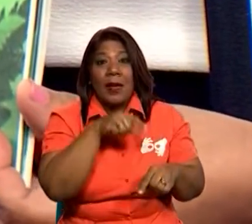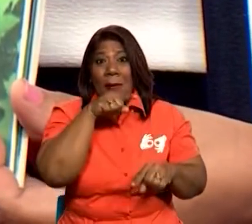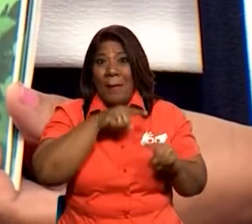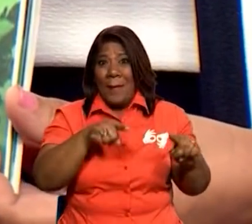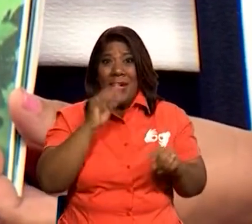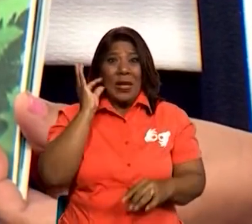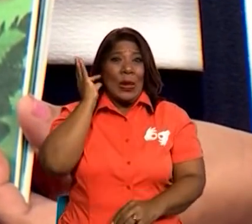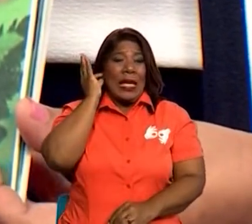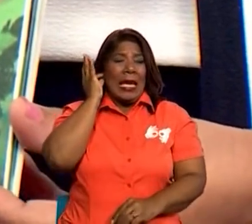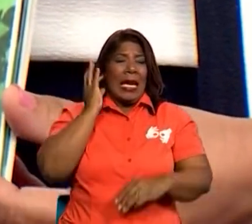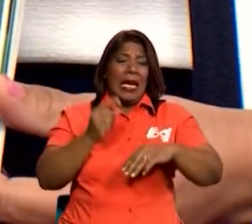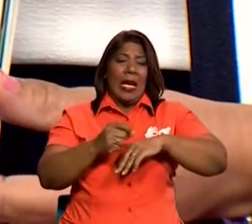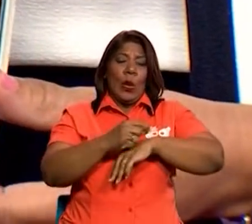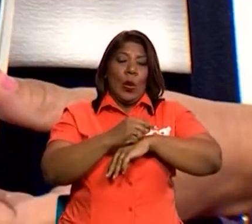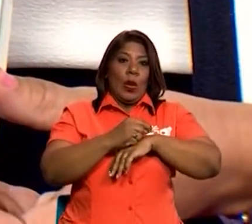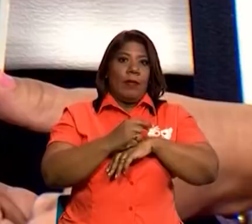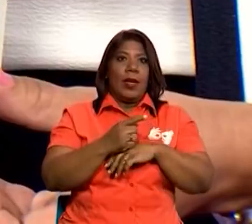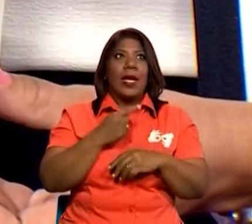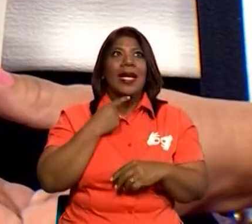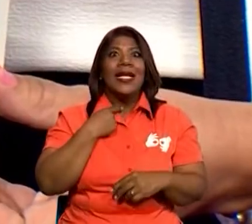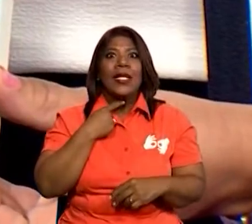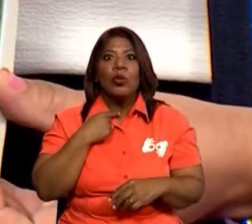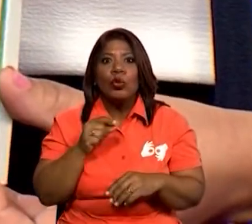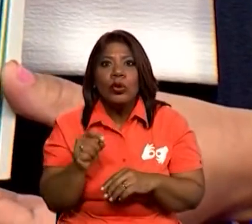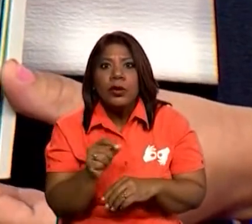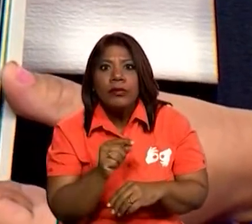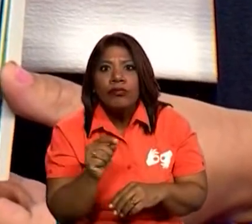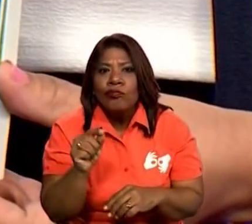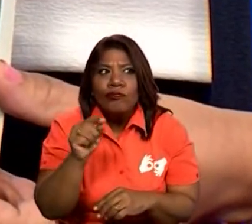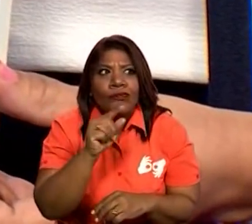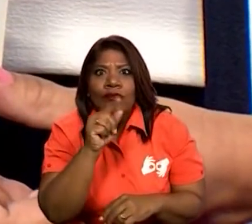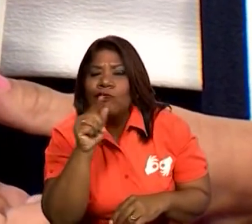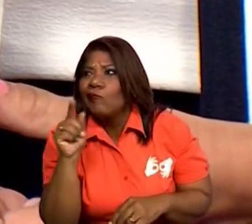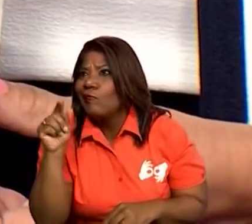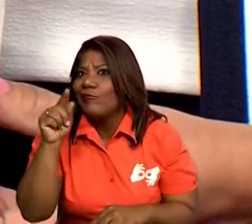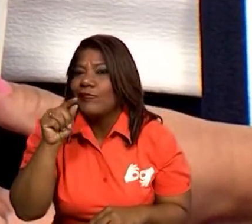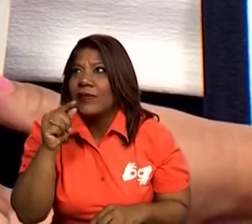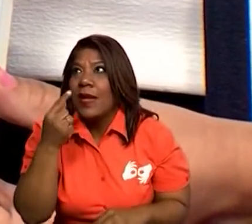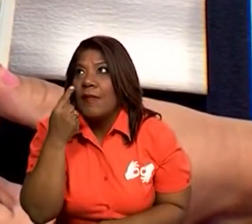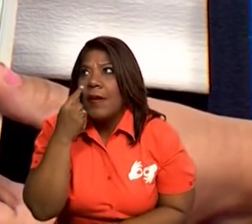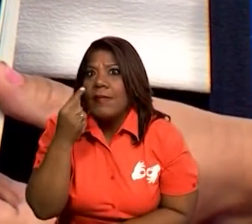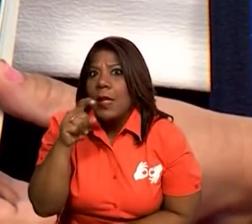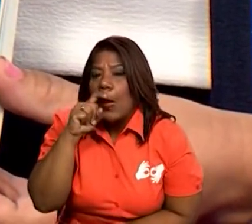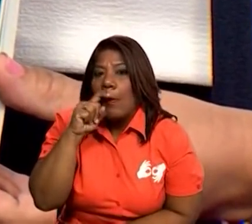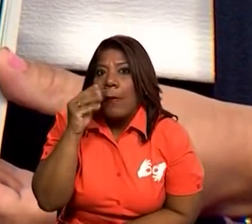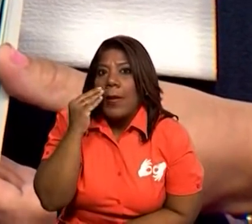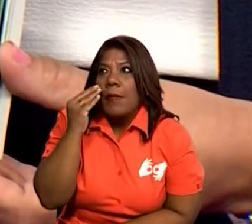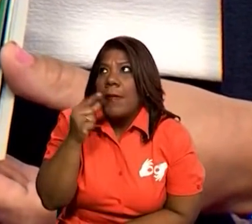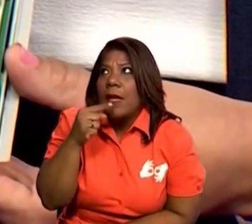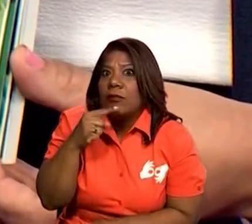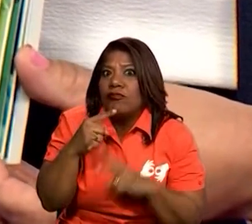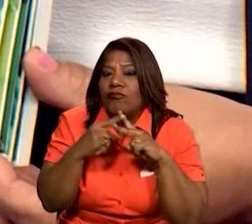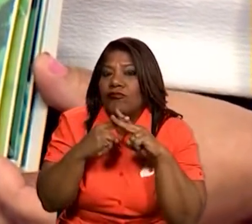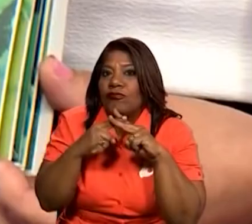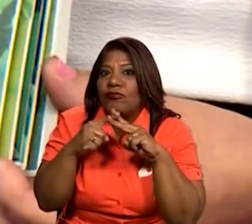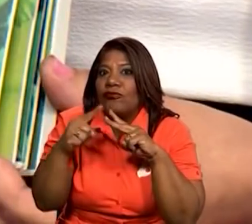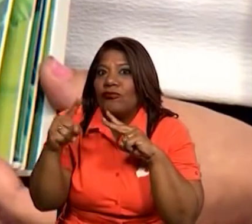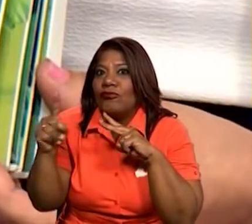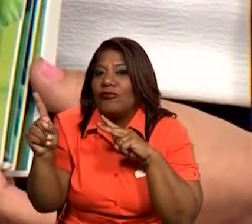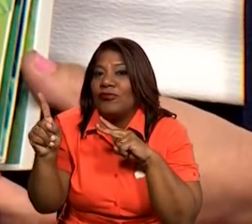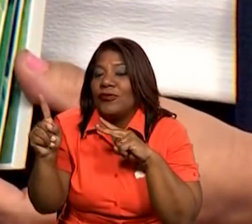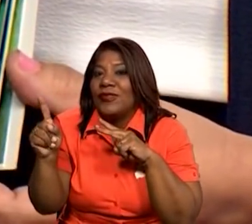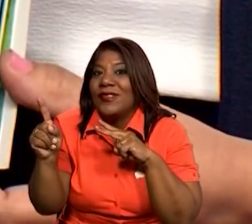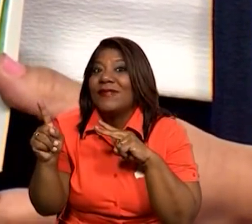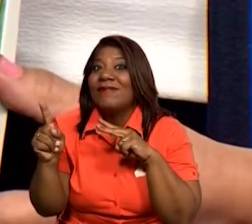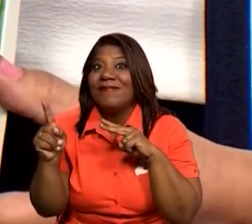traviesa y curiosa. Pero la gran traviesa esperó que sus padres salieran para escaparse y conocer